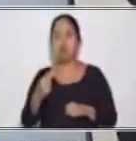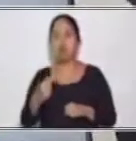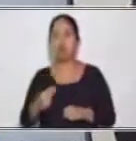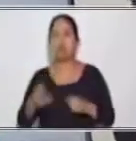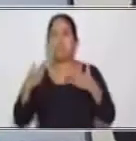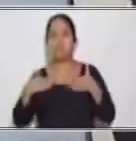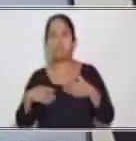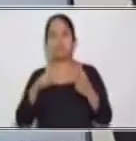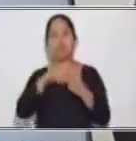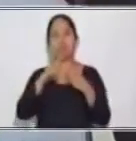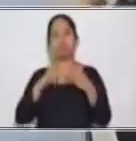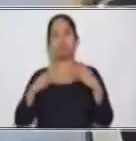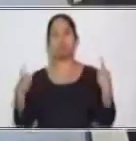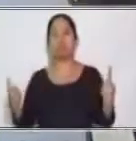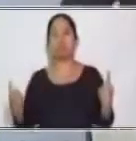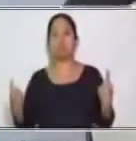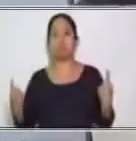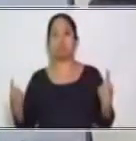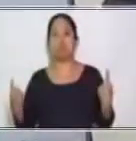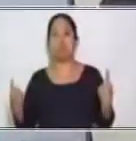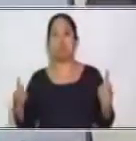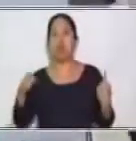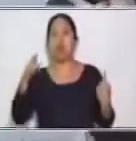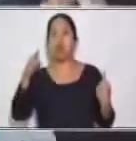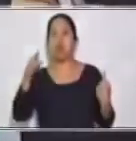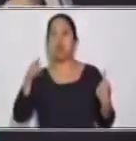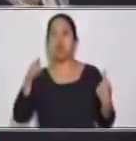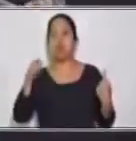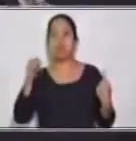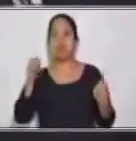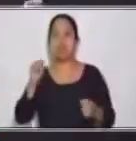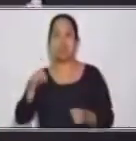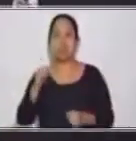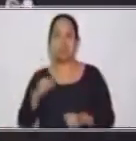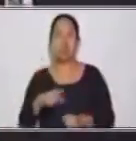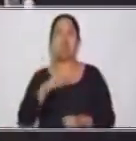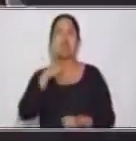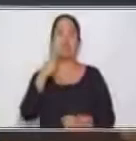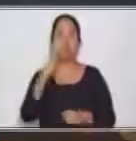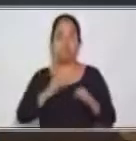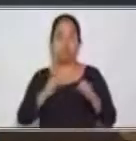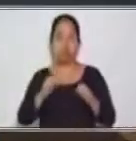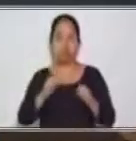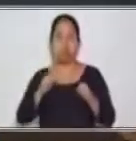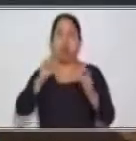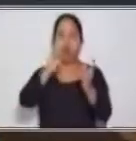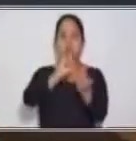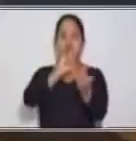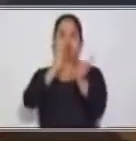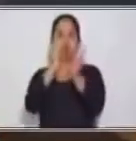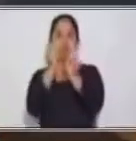Excelente. Una voz activa. Ahora transformémosla a una oración pasiva.